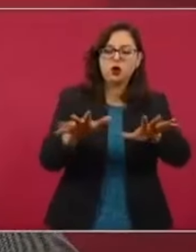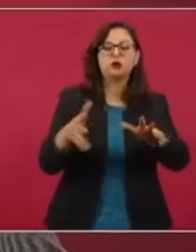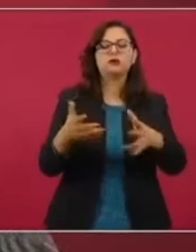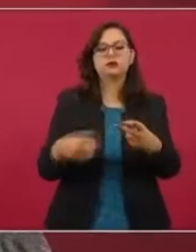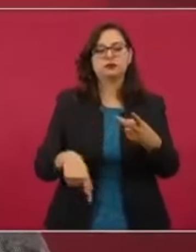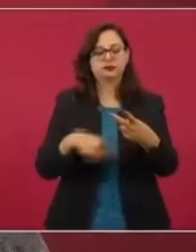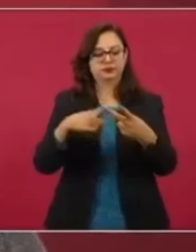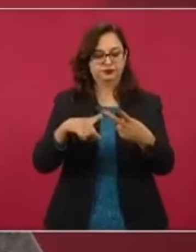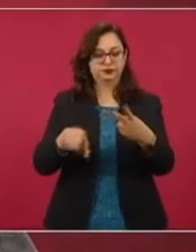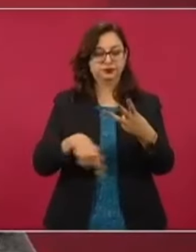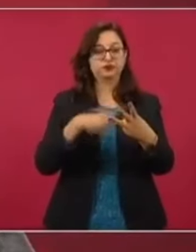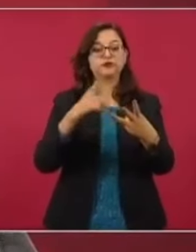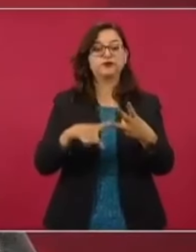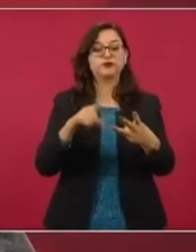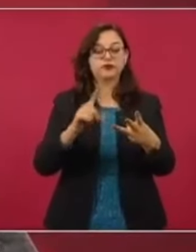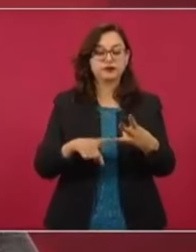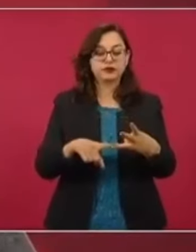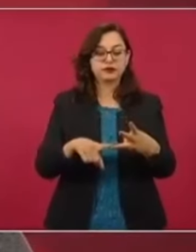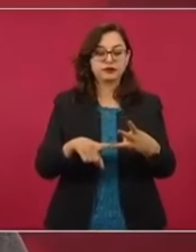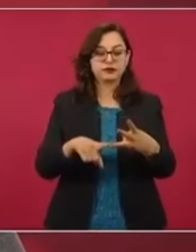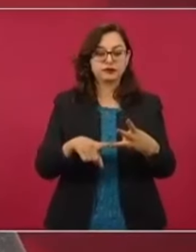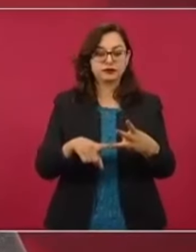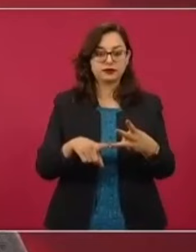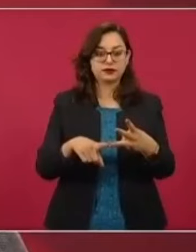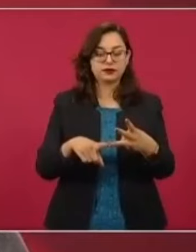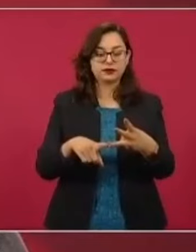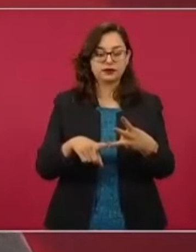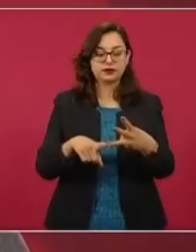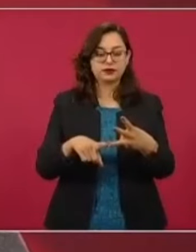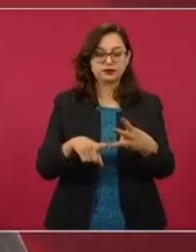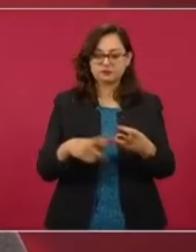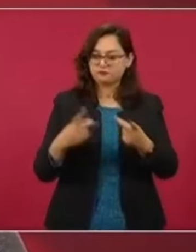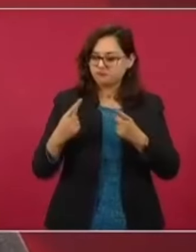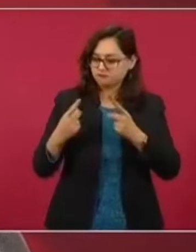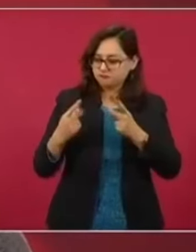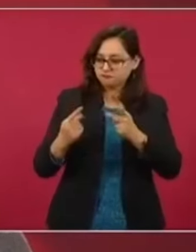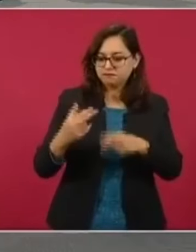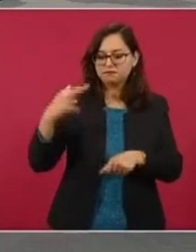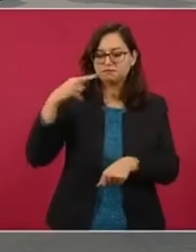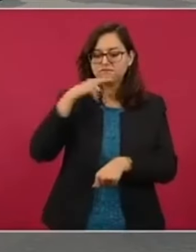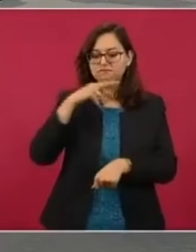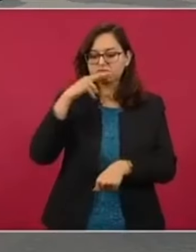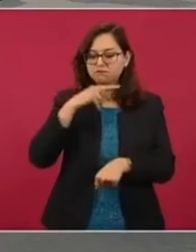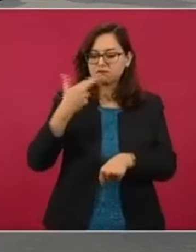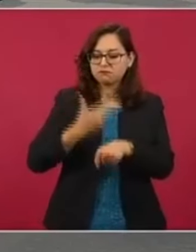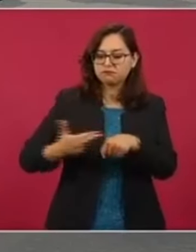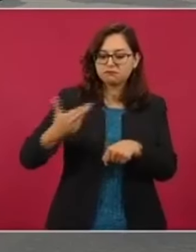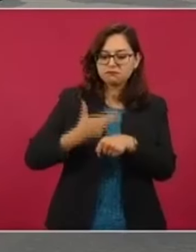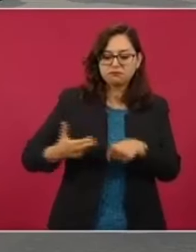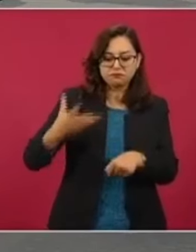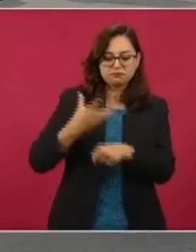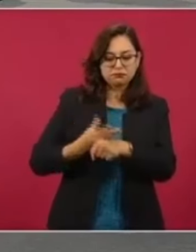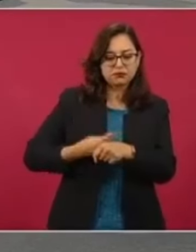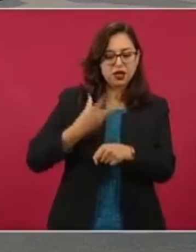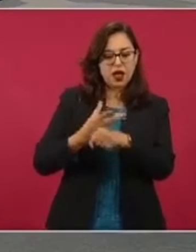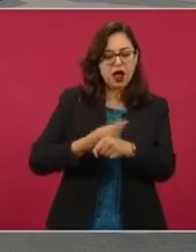forma en que se logró con tiempo, con el seguimiento y con la adaptación de la…